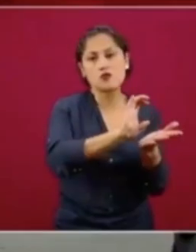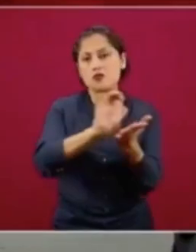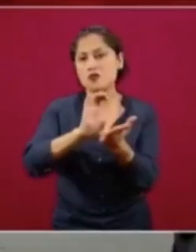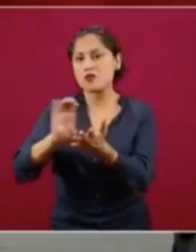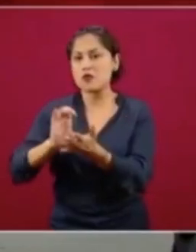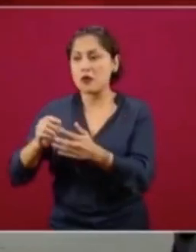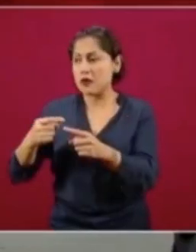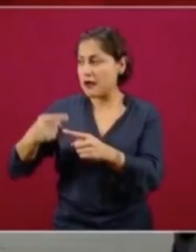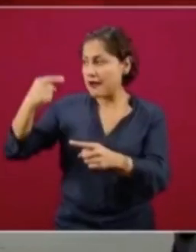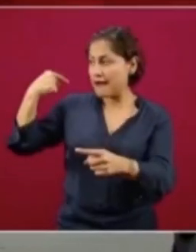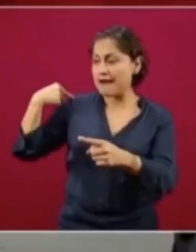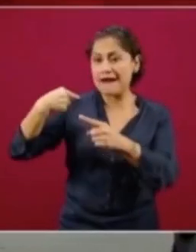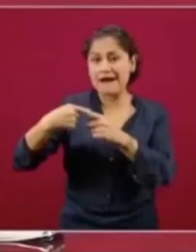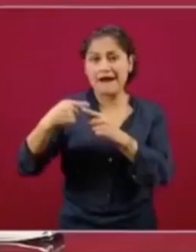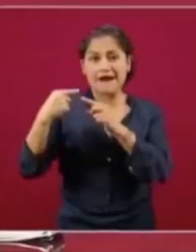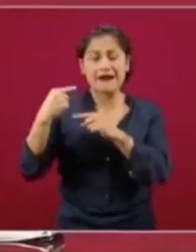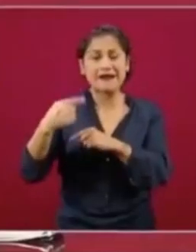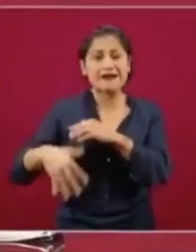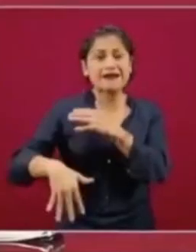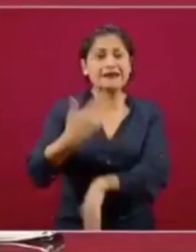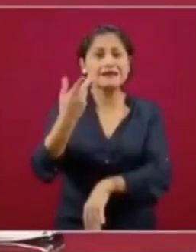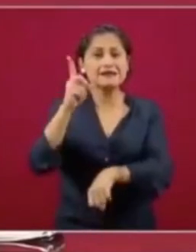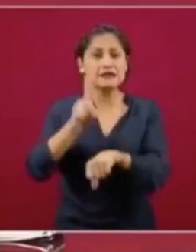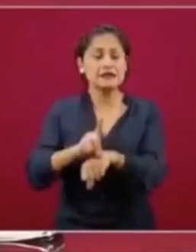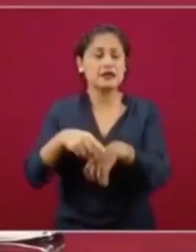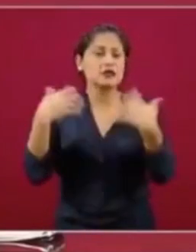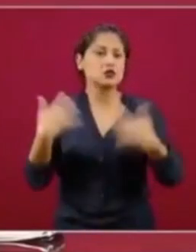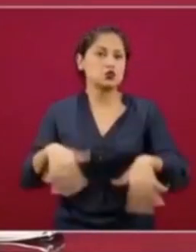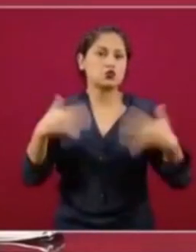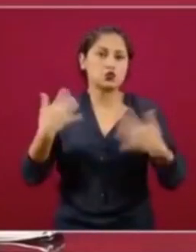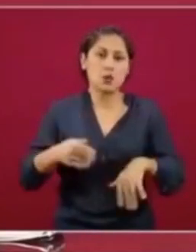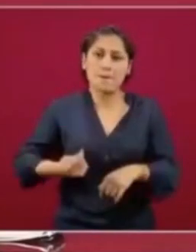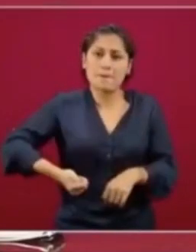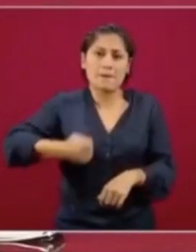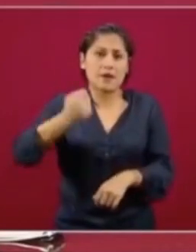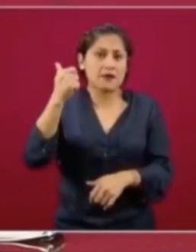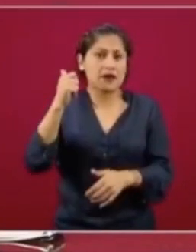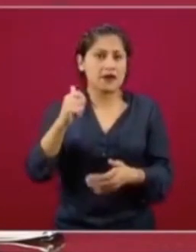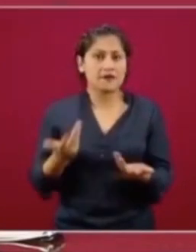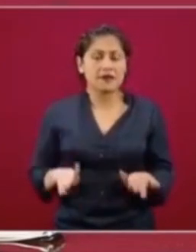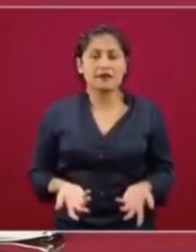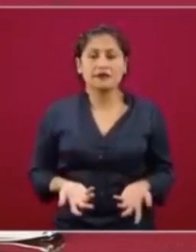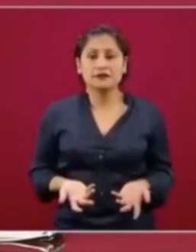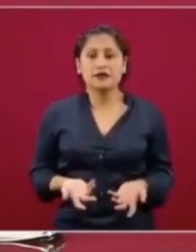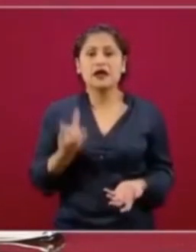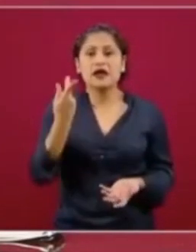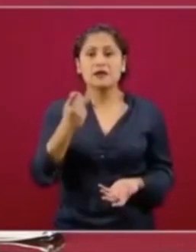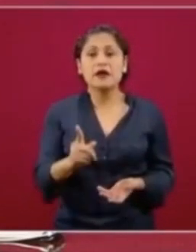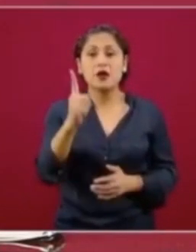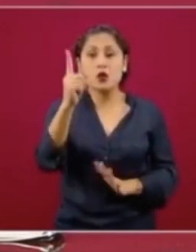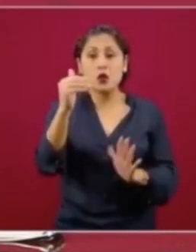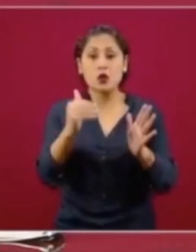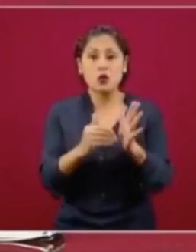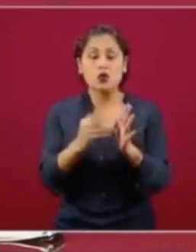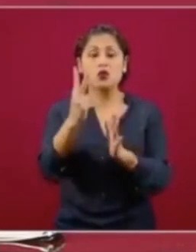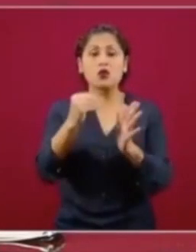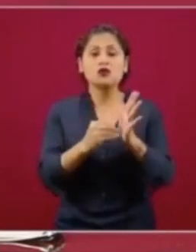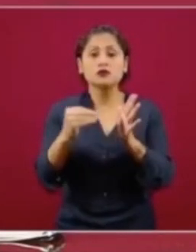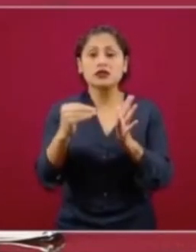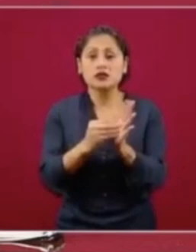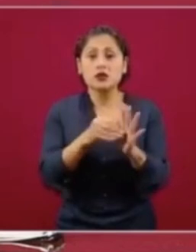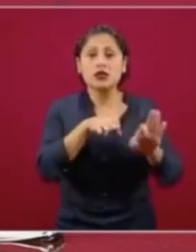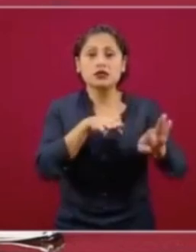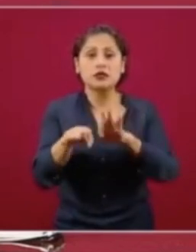compañeros, o sea, un millón, pero también hablamos de dos millones de empleos. ¿De dónde van a salir esos dos millones de empleos?